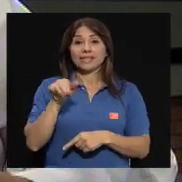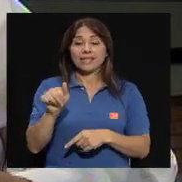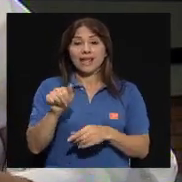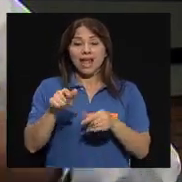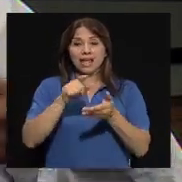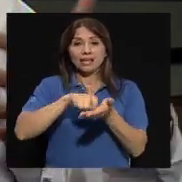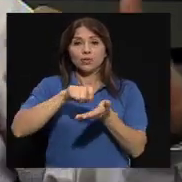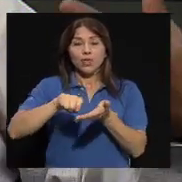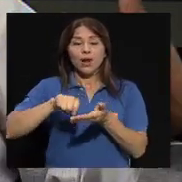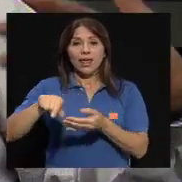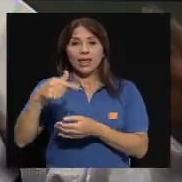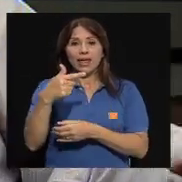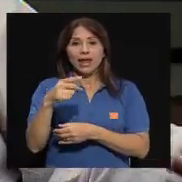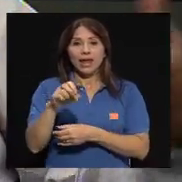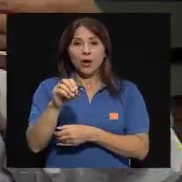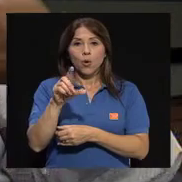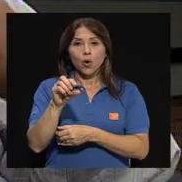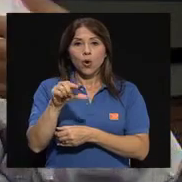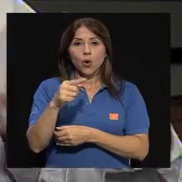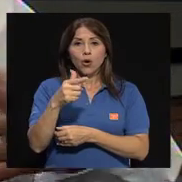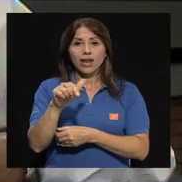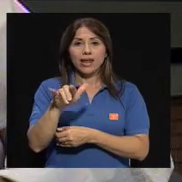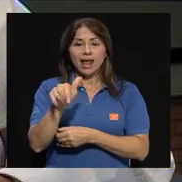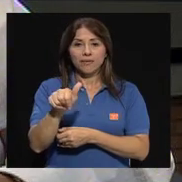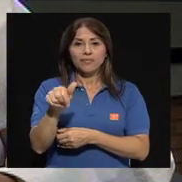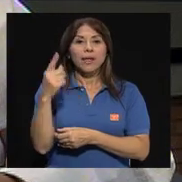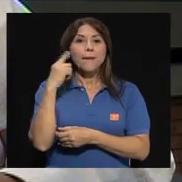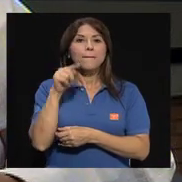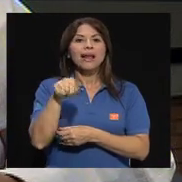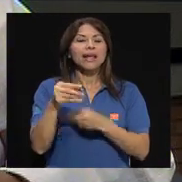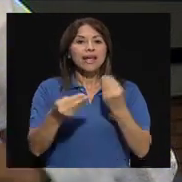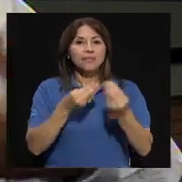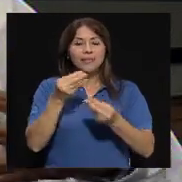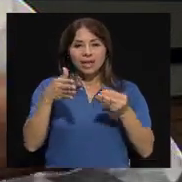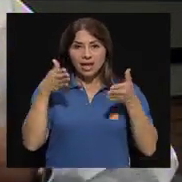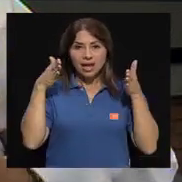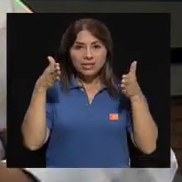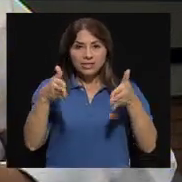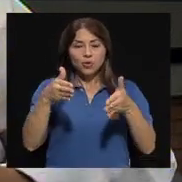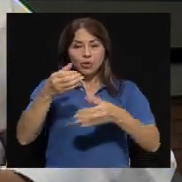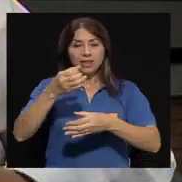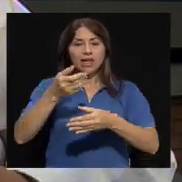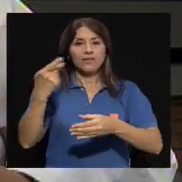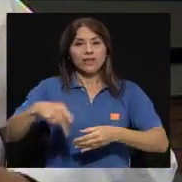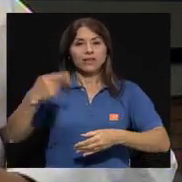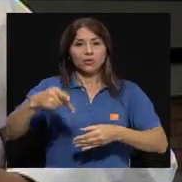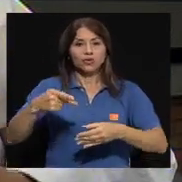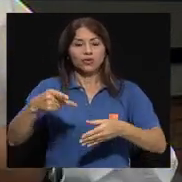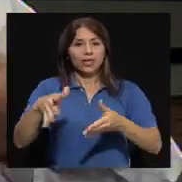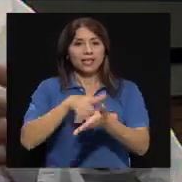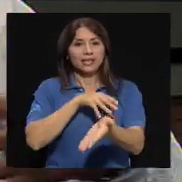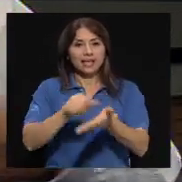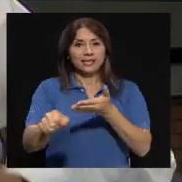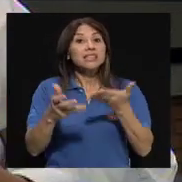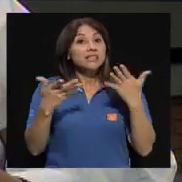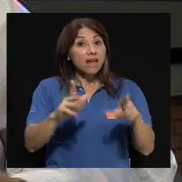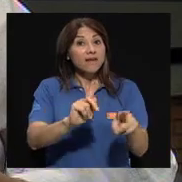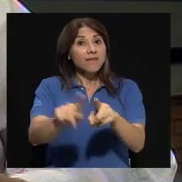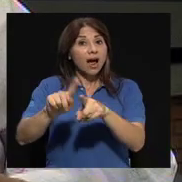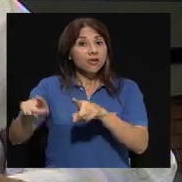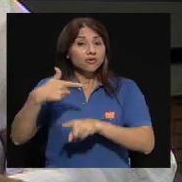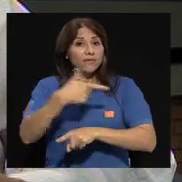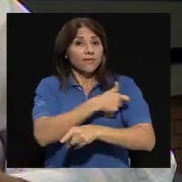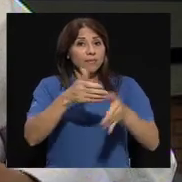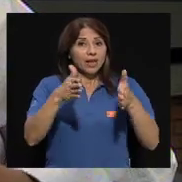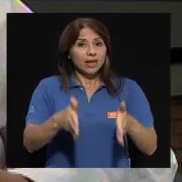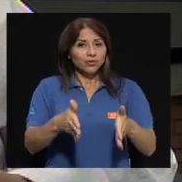para la gestión de riesgos y desastres, que ya hay varios enfermeros de la escuela